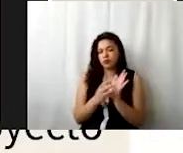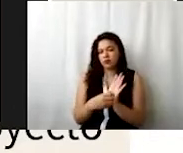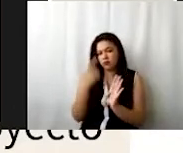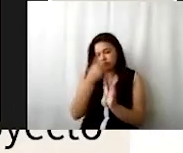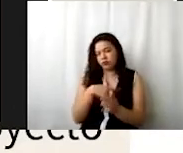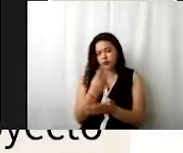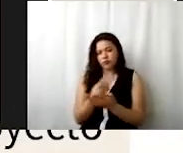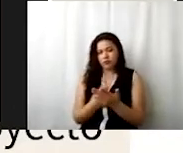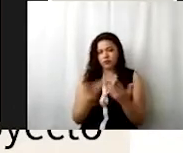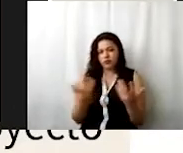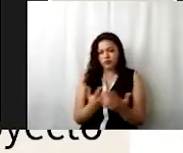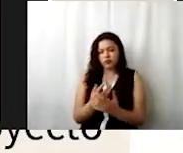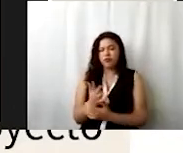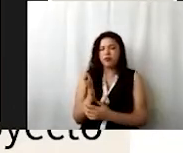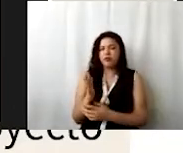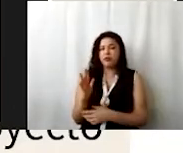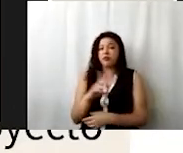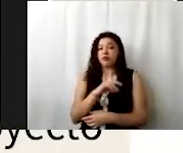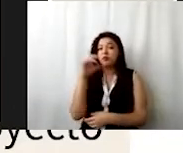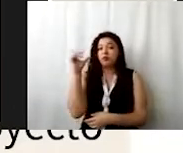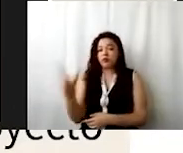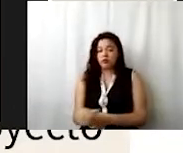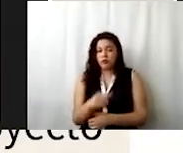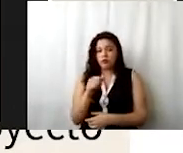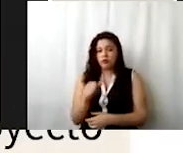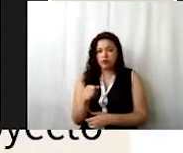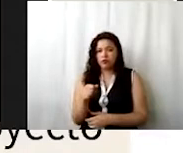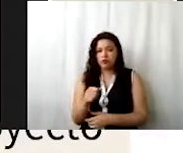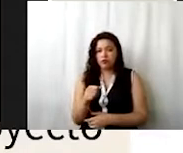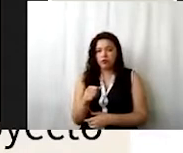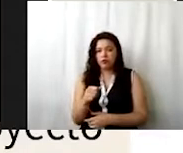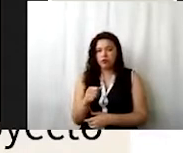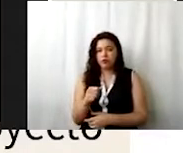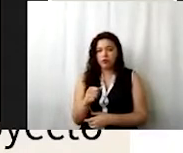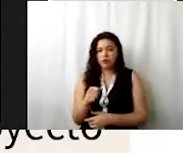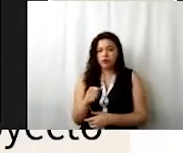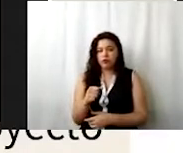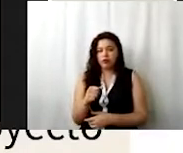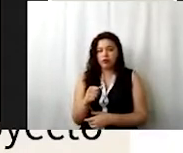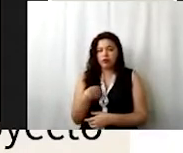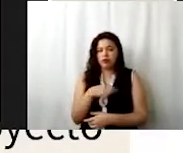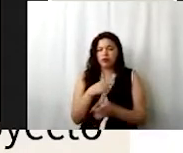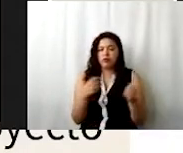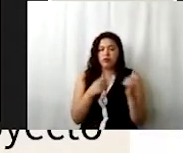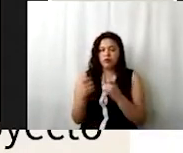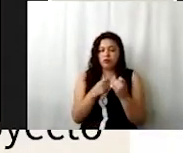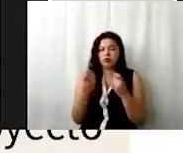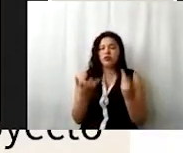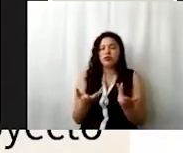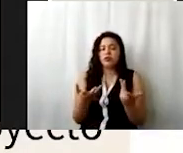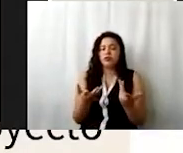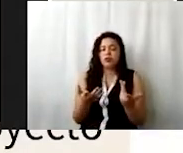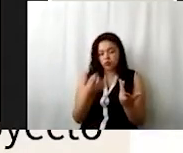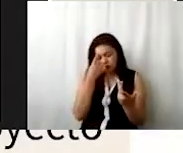programa. Ajá. Derivado de eso, por supuesto, debemos de llevar como un manejo o un control de los